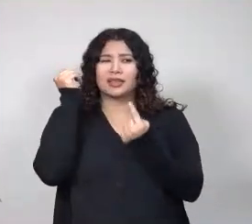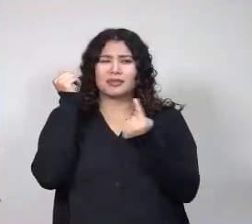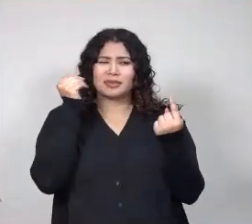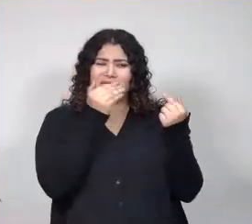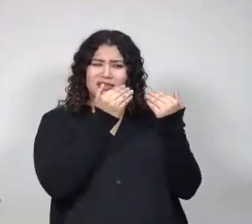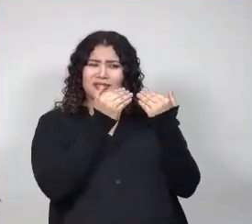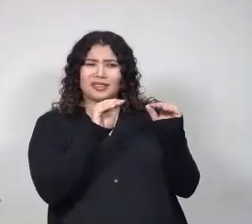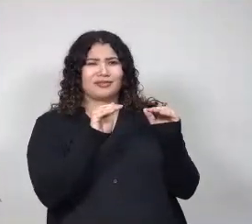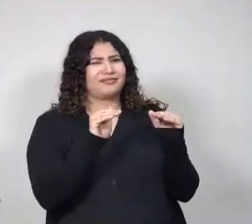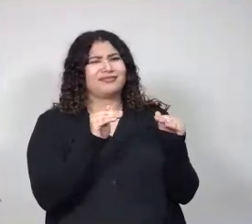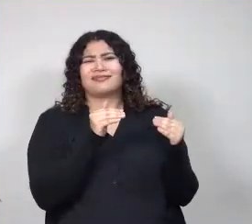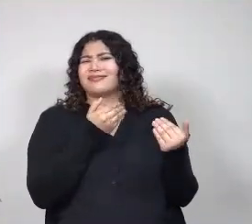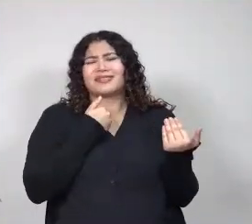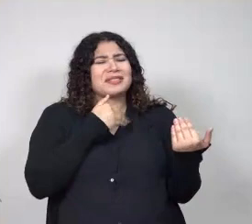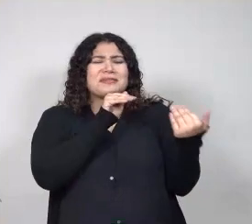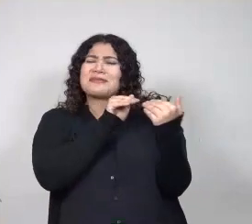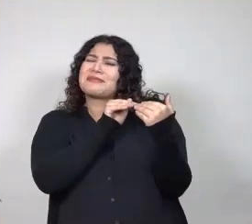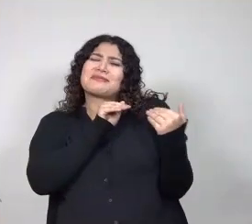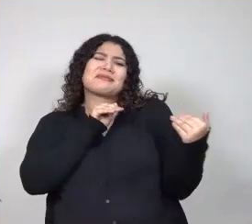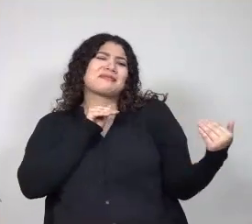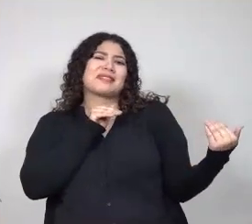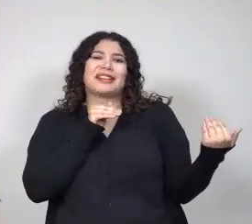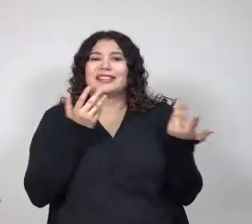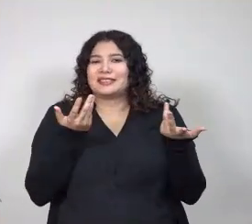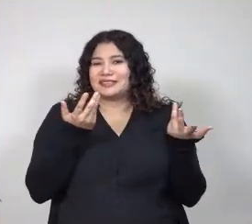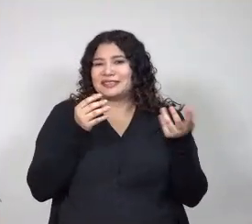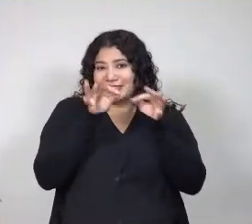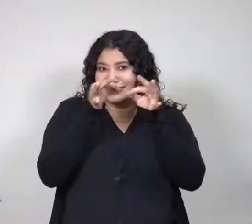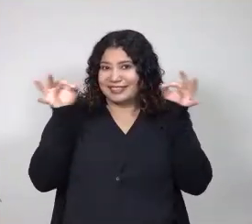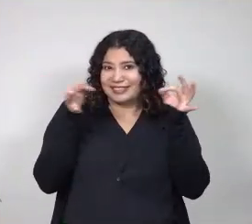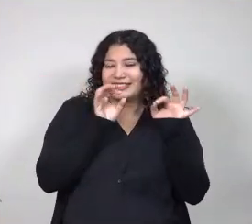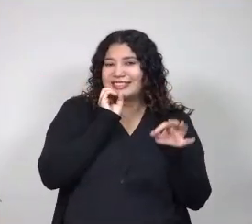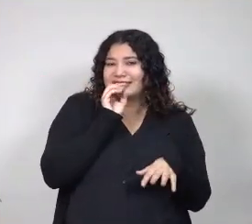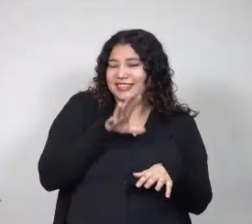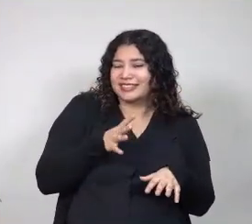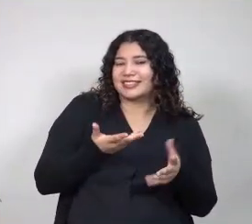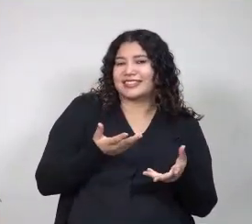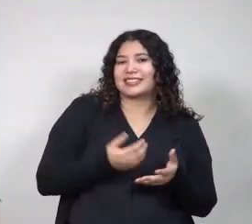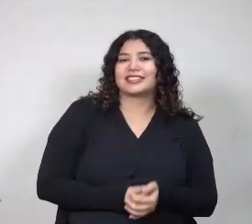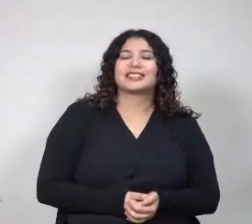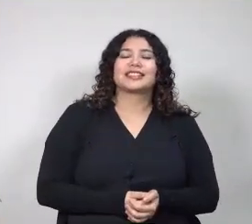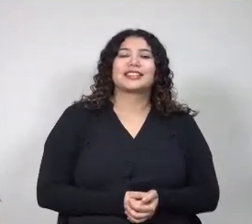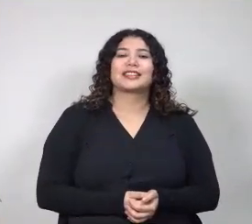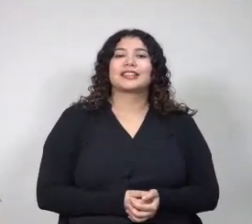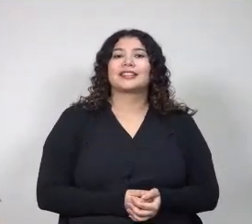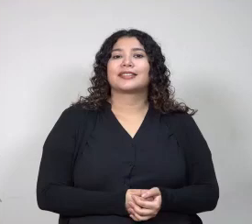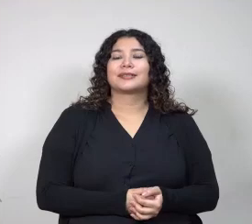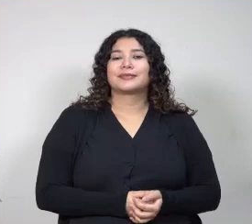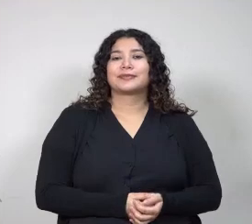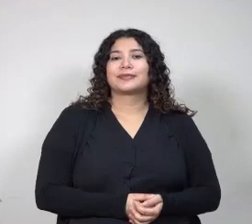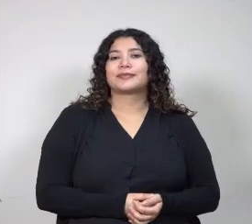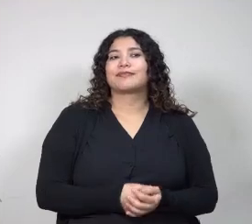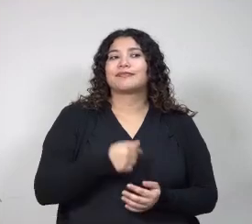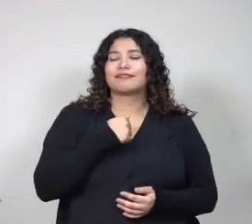distintas, o sea, son como tú, son como yo. Como lo dicen bien las campañas de la misma unidad de atención al estudiante y